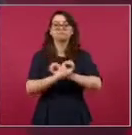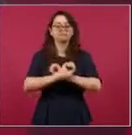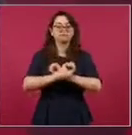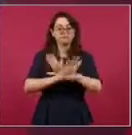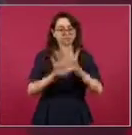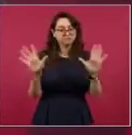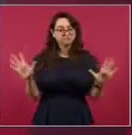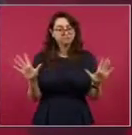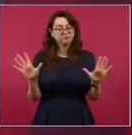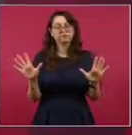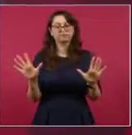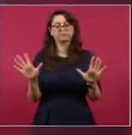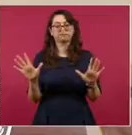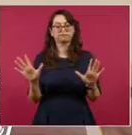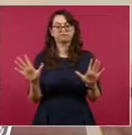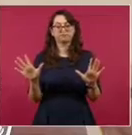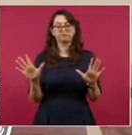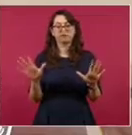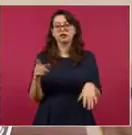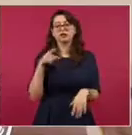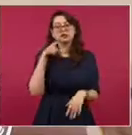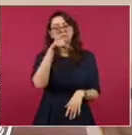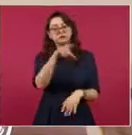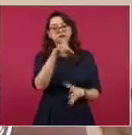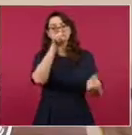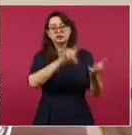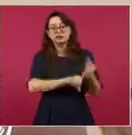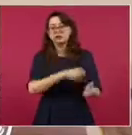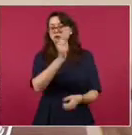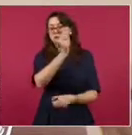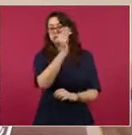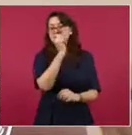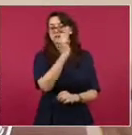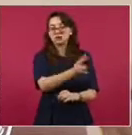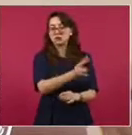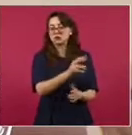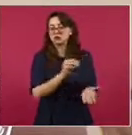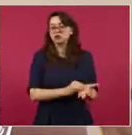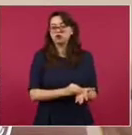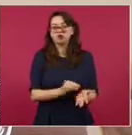se mantienen estos privilegios.